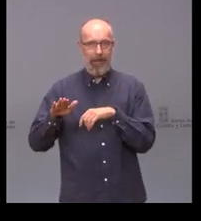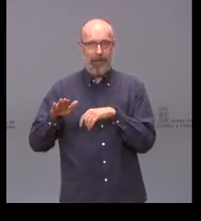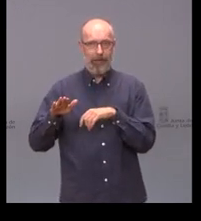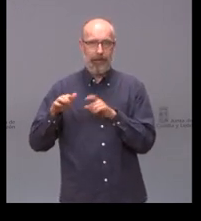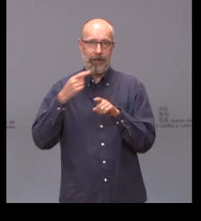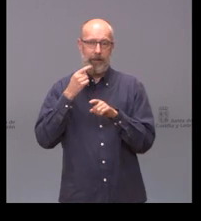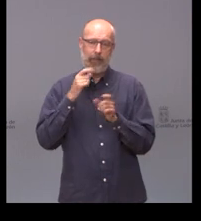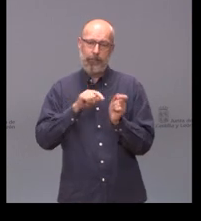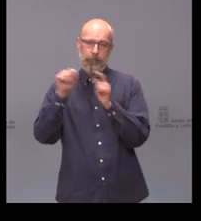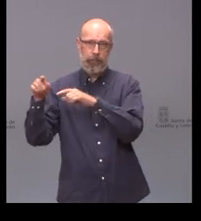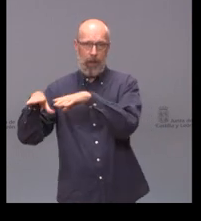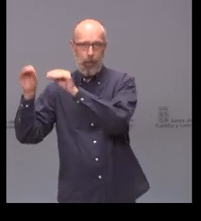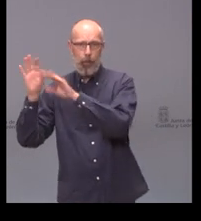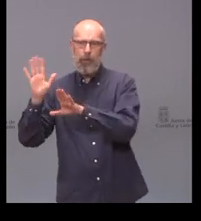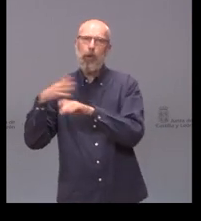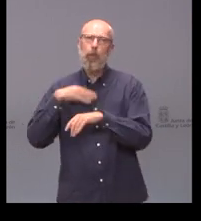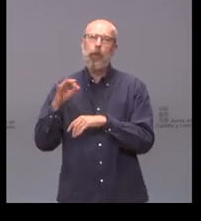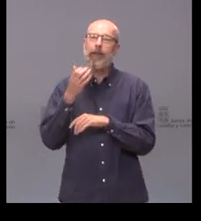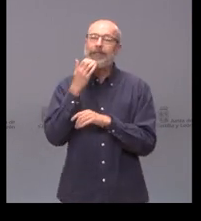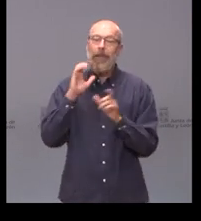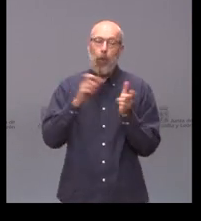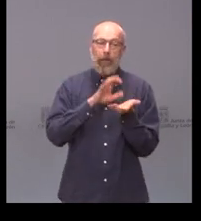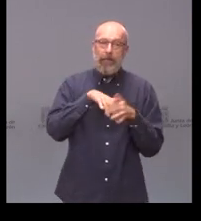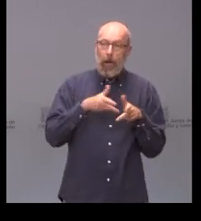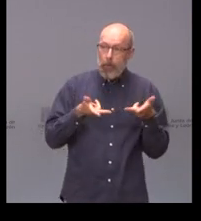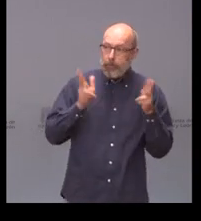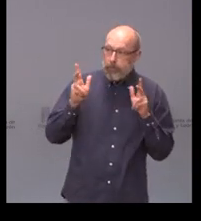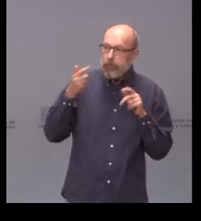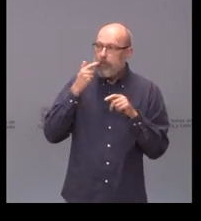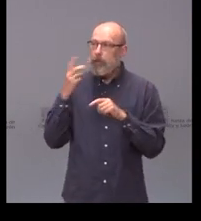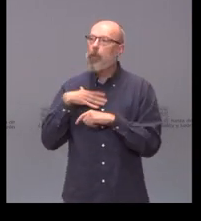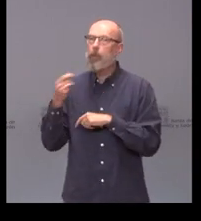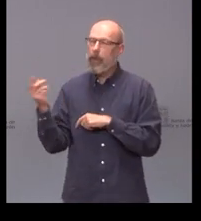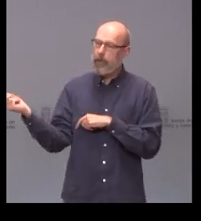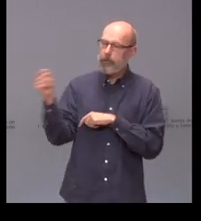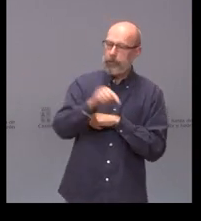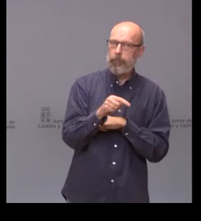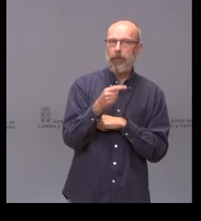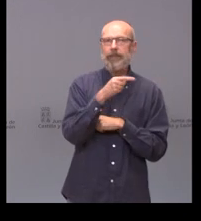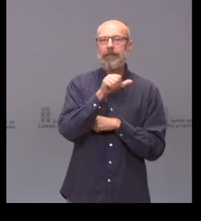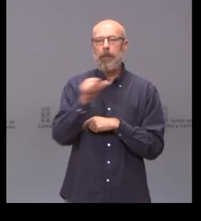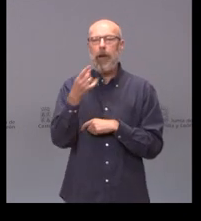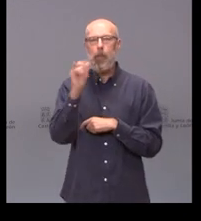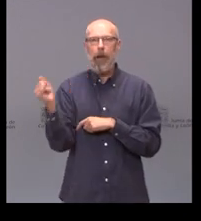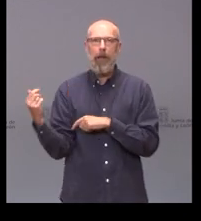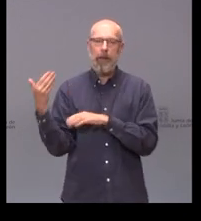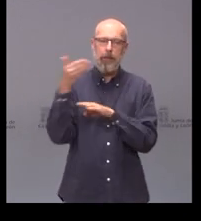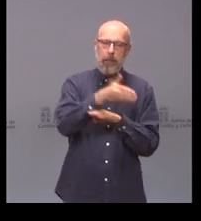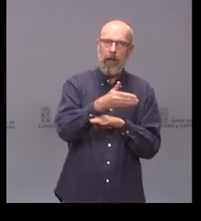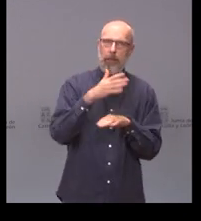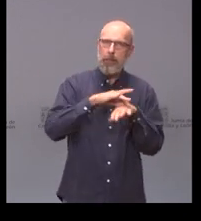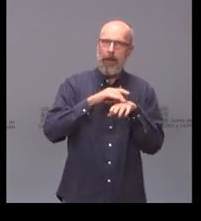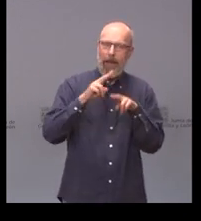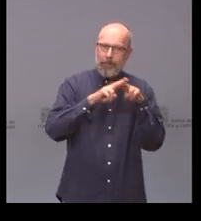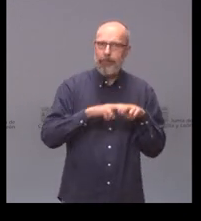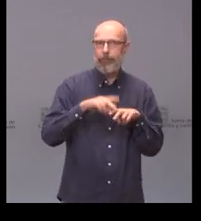permite a la Junta venir un día por semana a seguir pasando consulta en La Guareña no sé si sería posible y